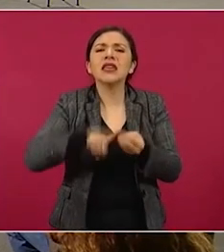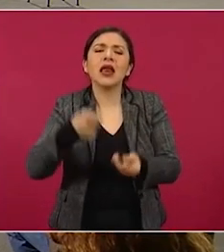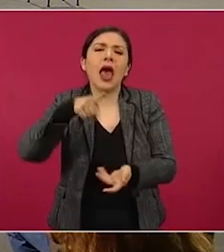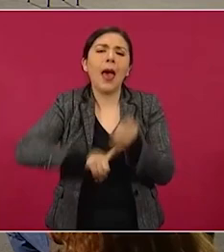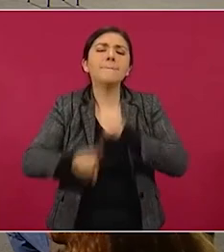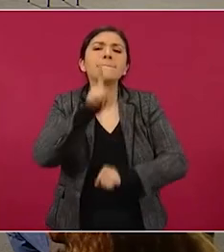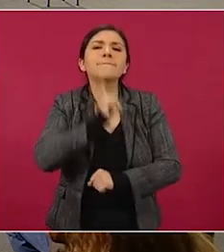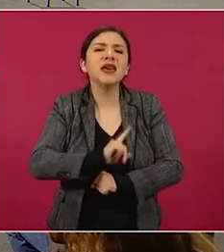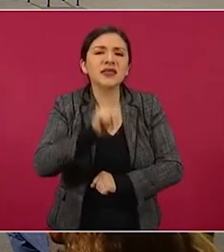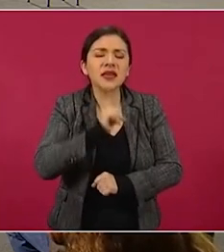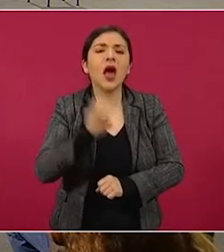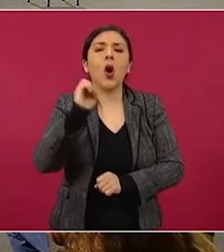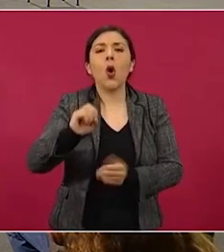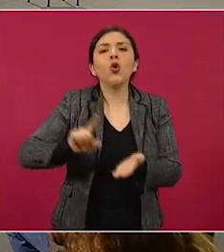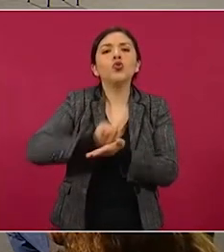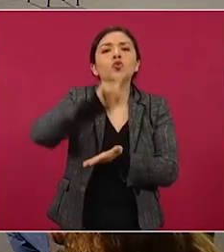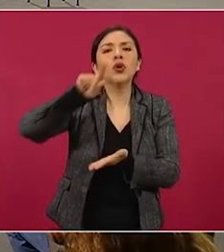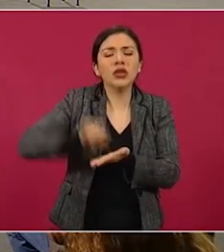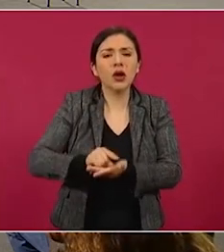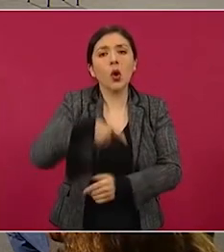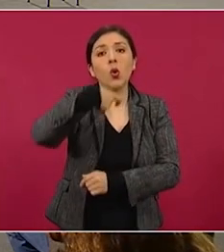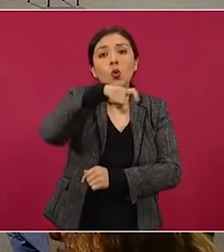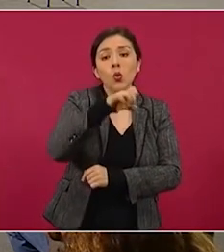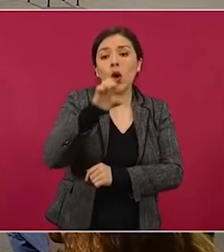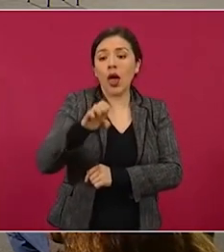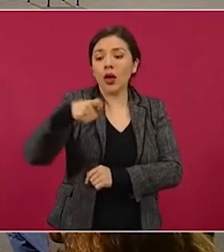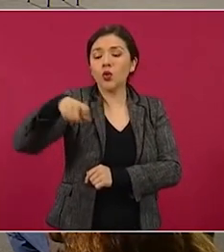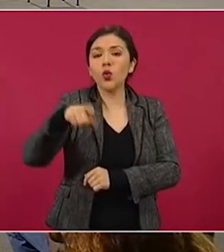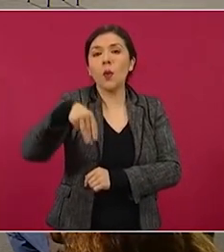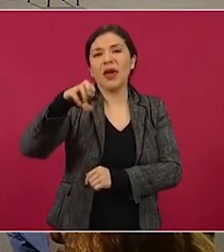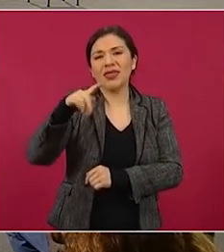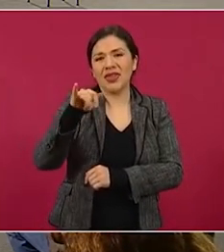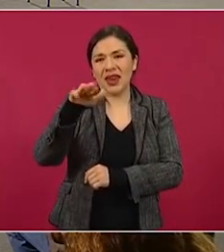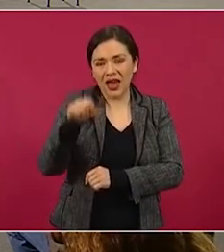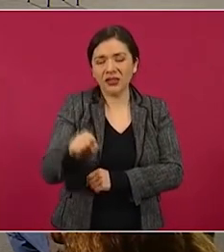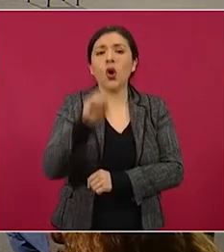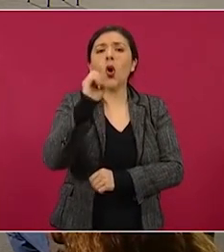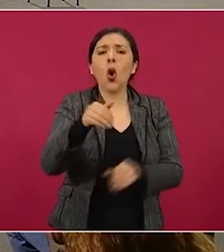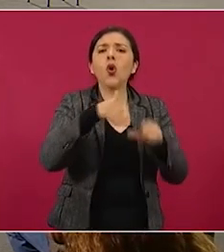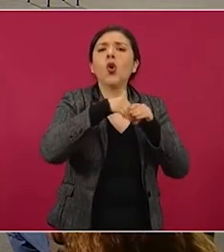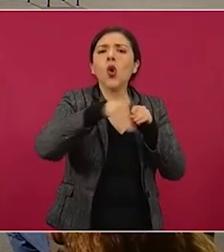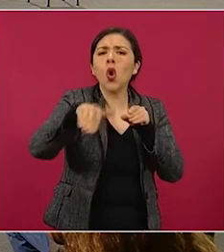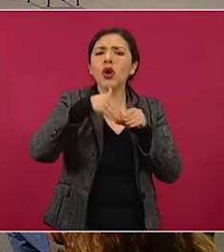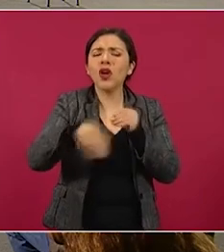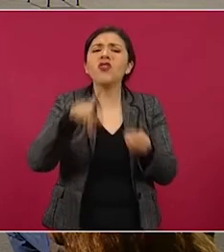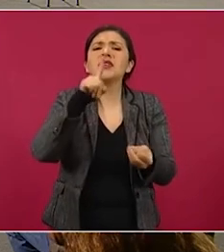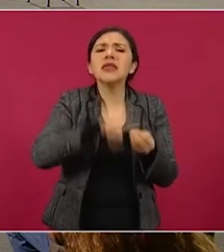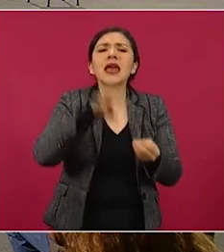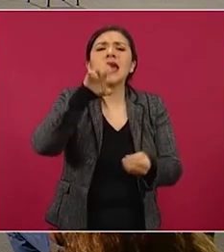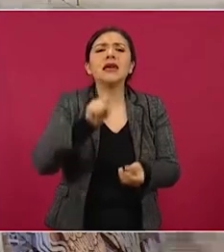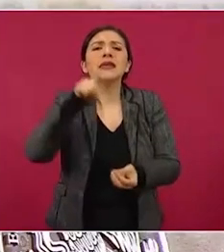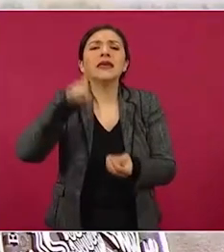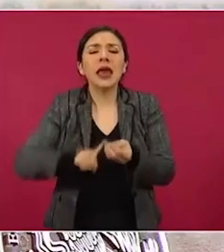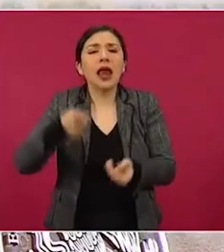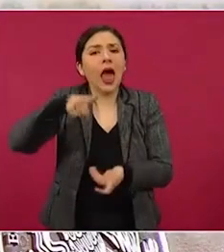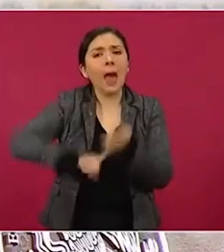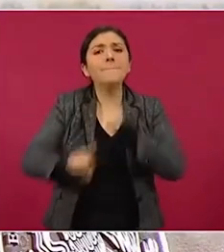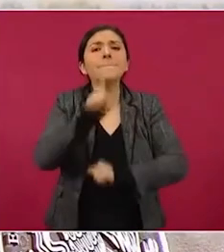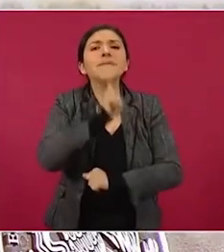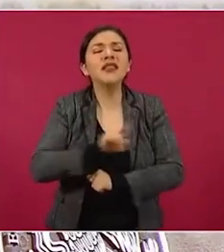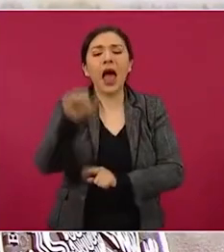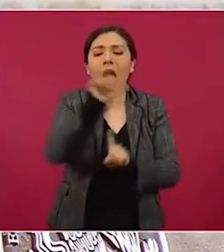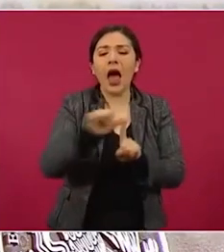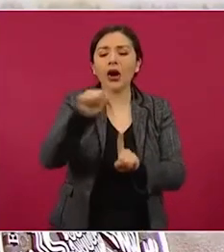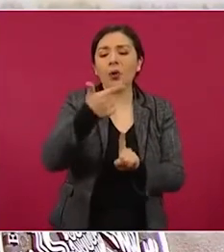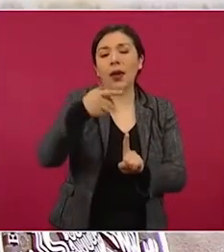mentiras, el Twitter, QEQ mentiras y al correo Quién es quién en las mentiras arroba